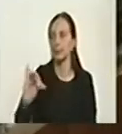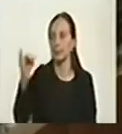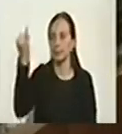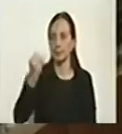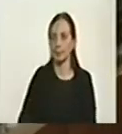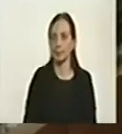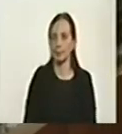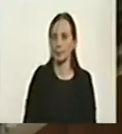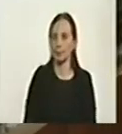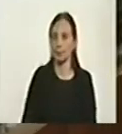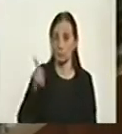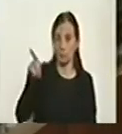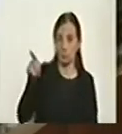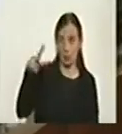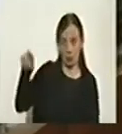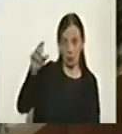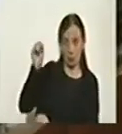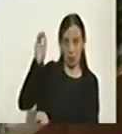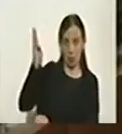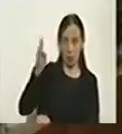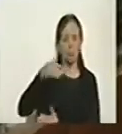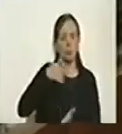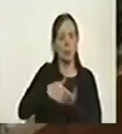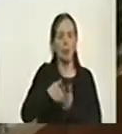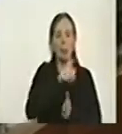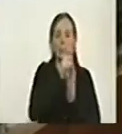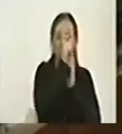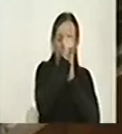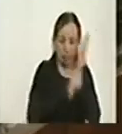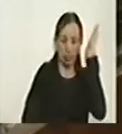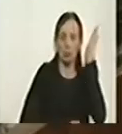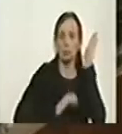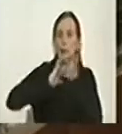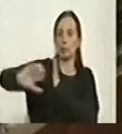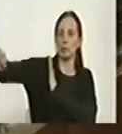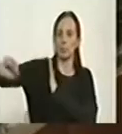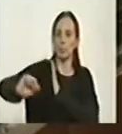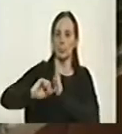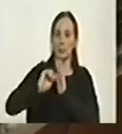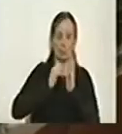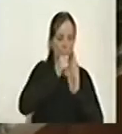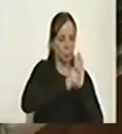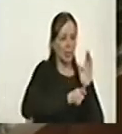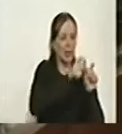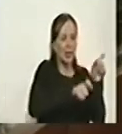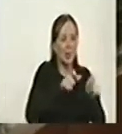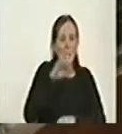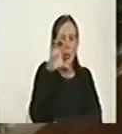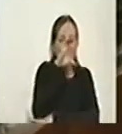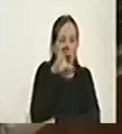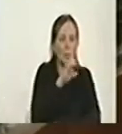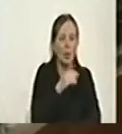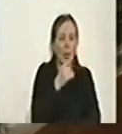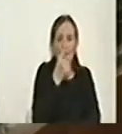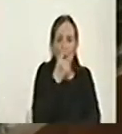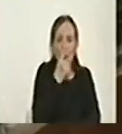¿Que le cobran a cada colombiano cada transacción, cada retiro, cada consignación, cada consulta de saldo?